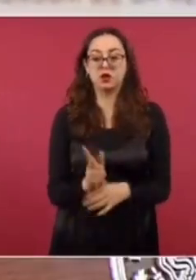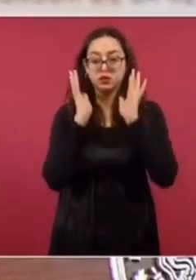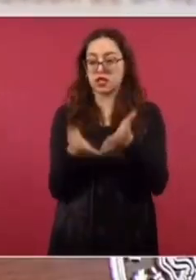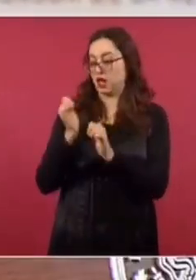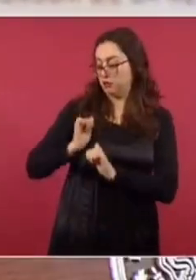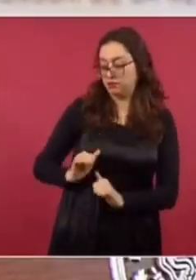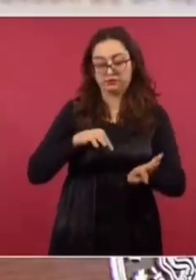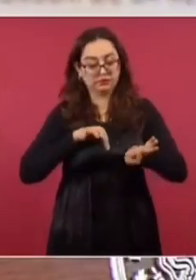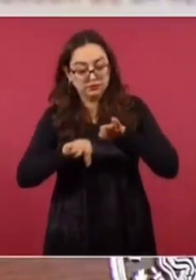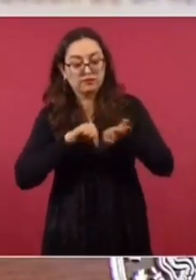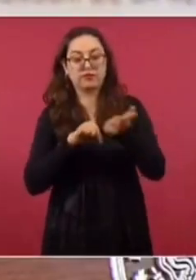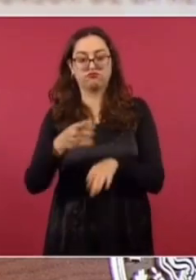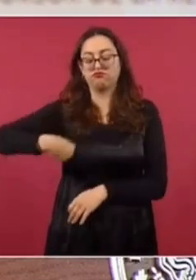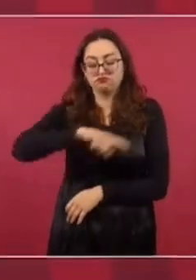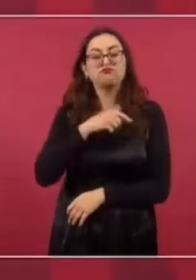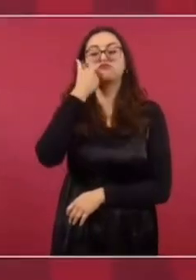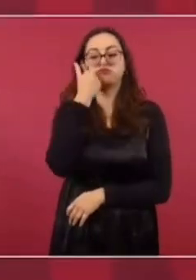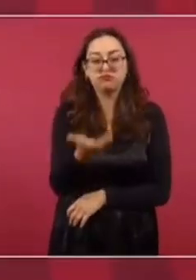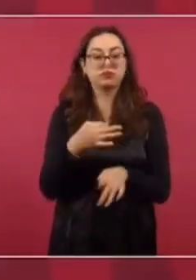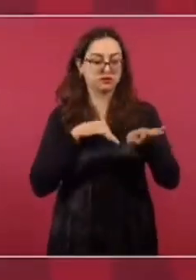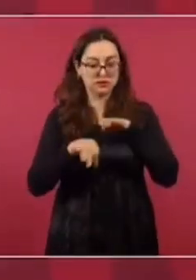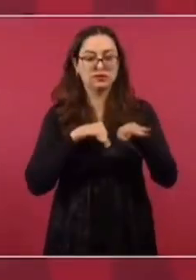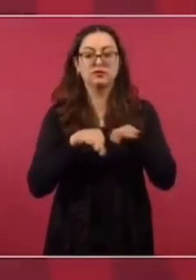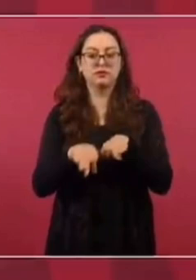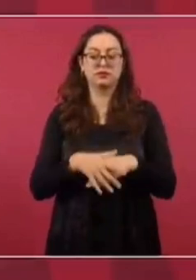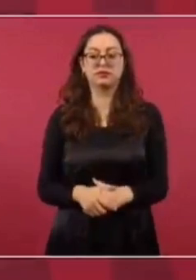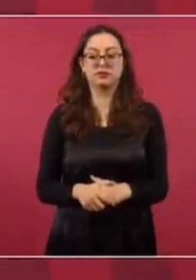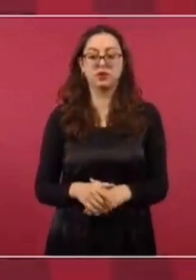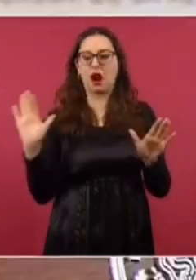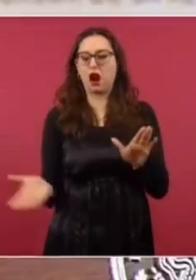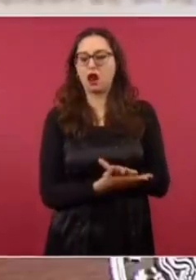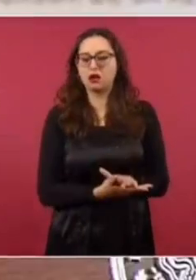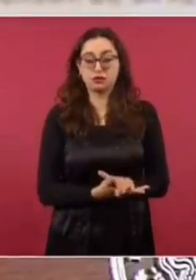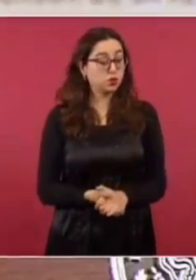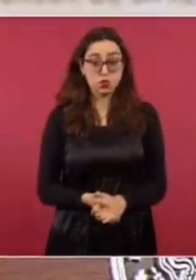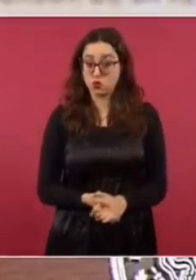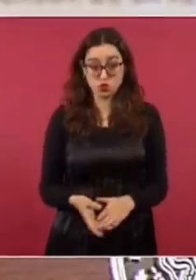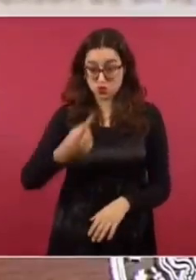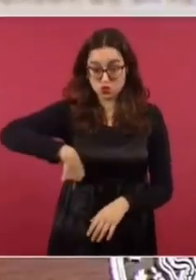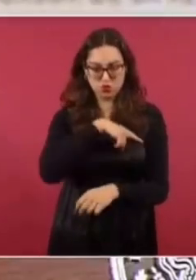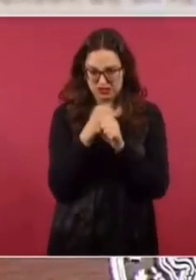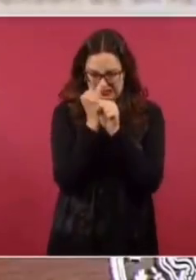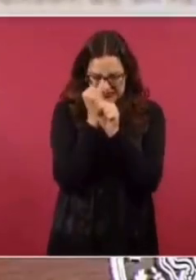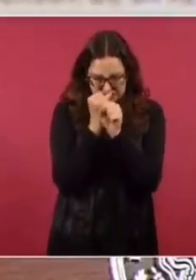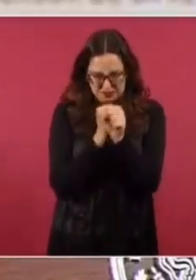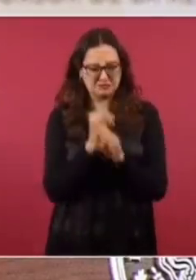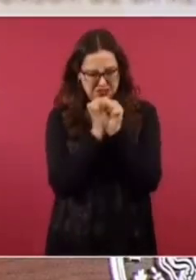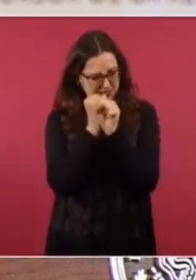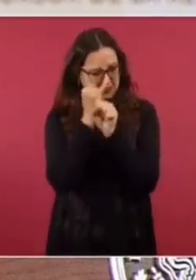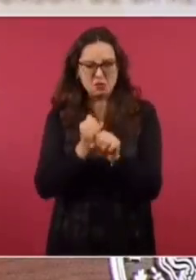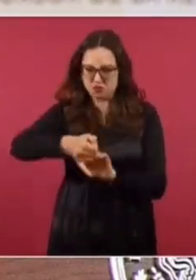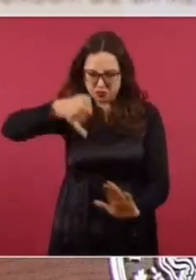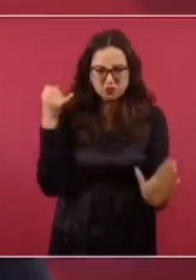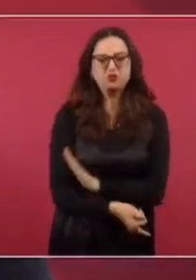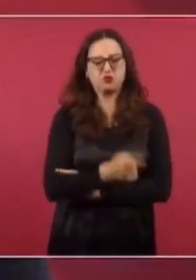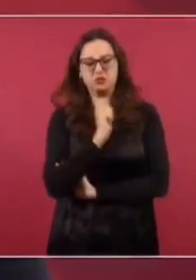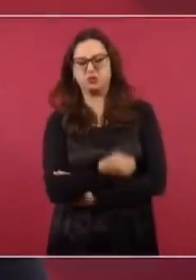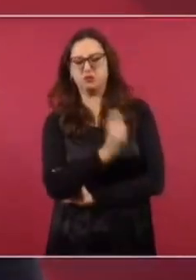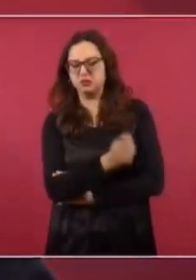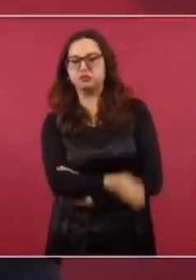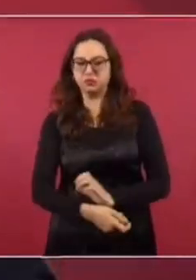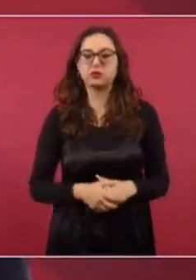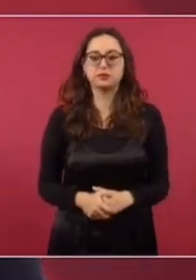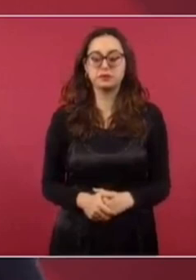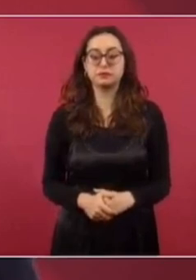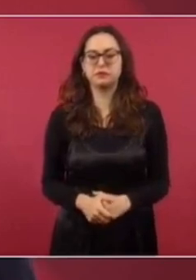y hay voluntad de parte de nosotros. No queremos que haya carpetazos, que no quede por nosotros. Vamos a meternos a fondo, porque no